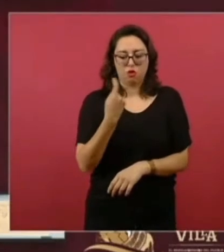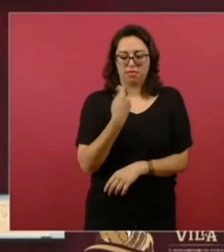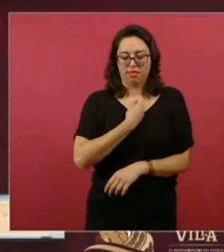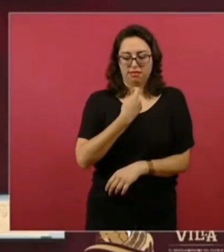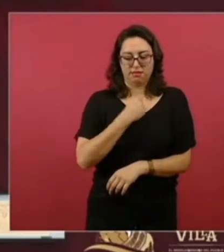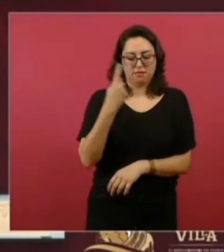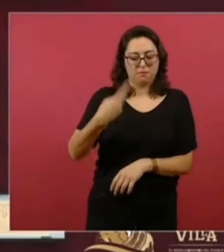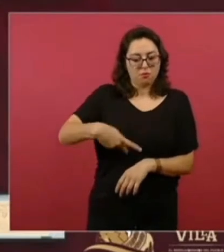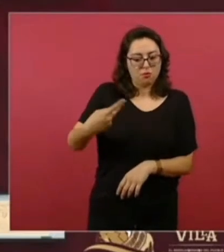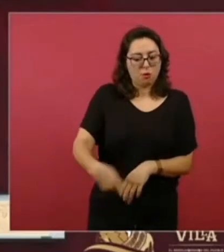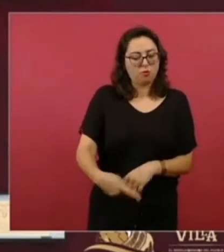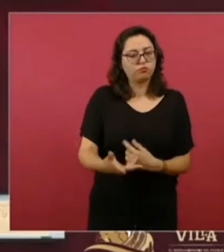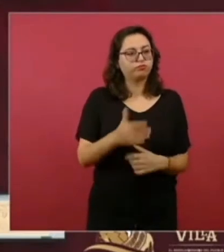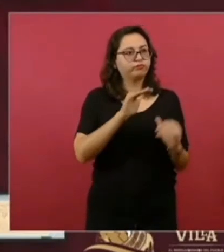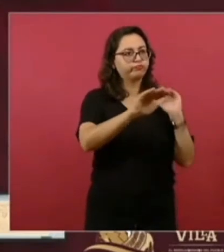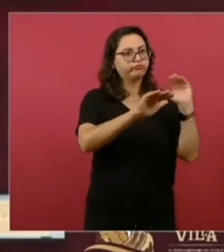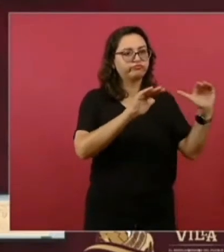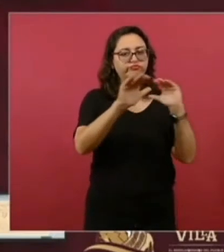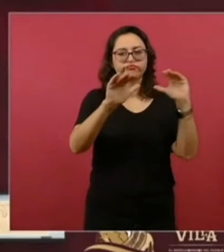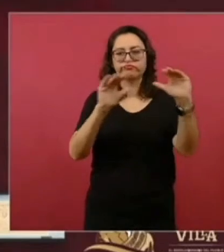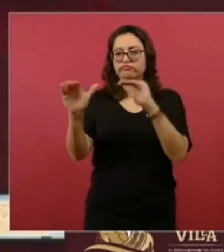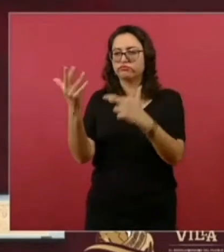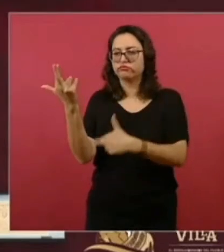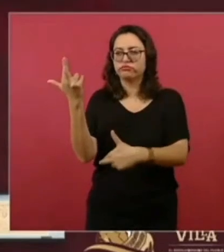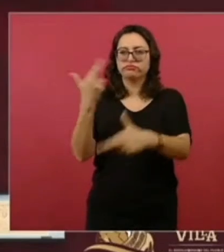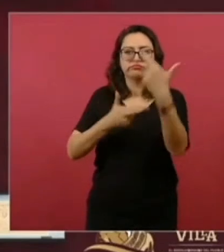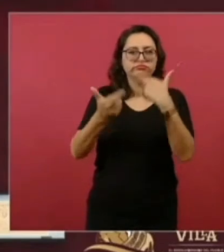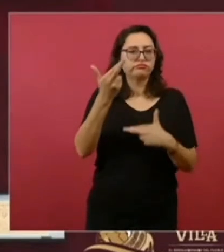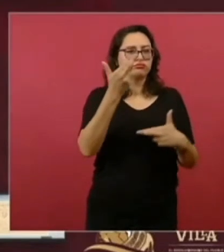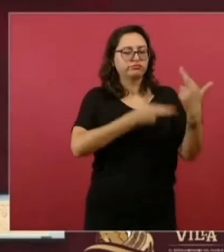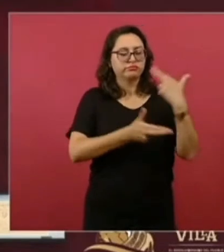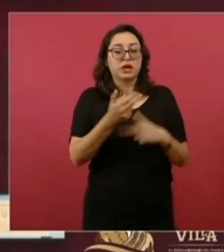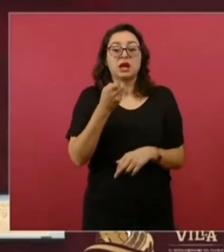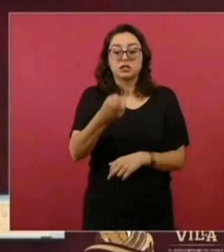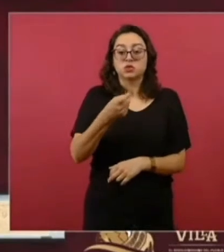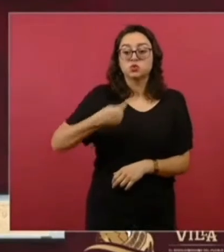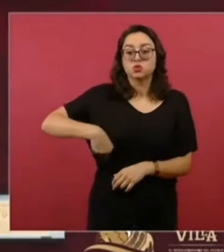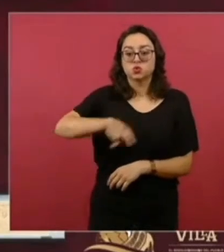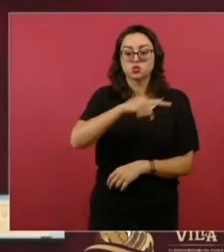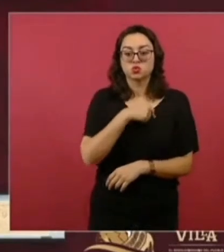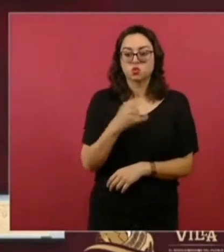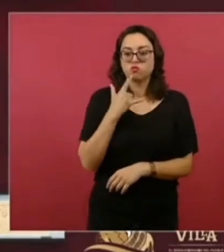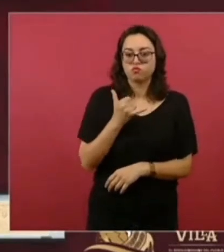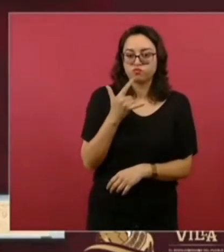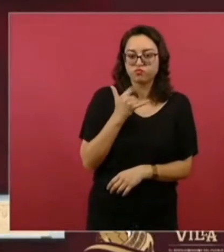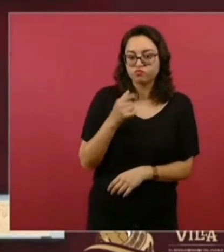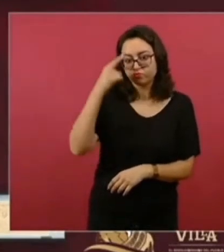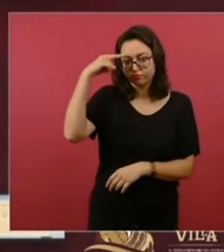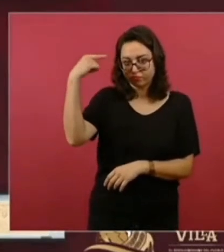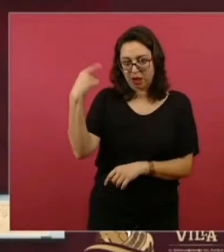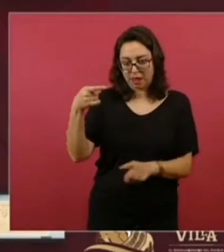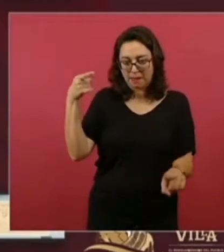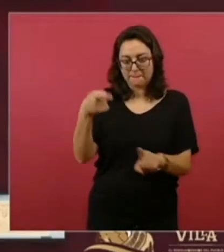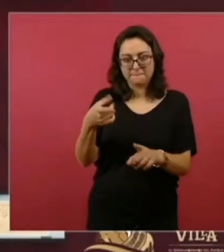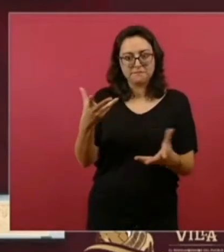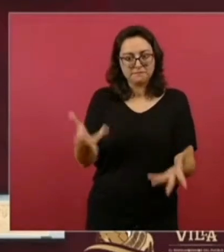sentido, nosotros estamos no solamente trabajando en la recuperación y el resguardo, sino también en la